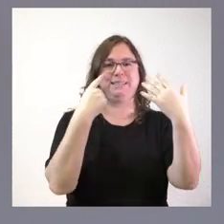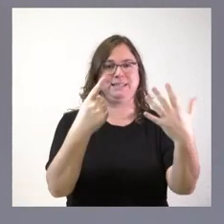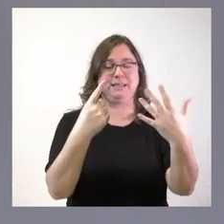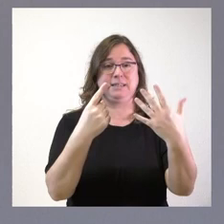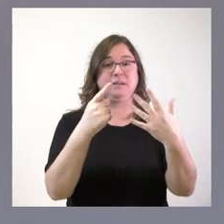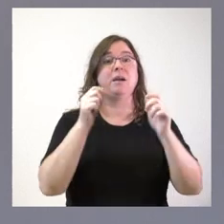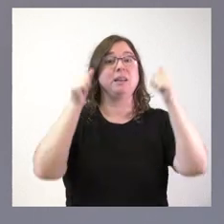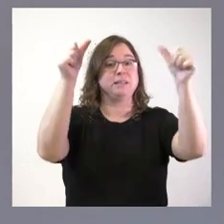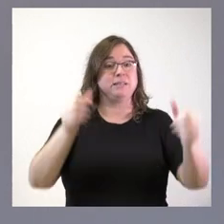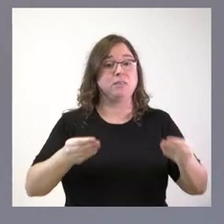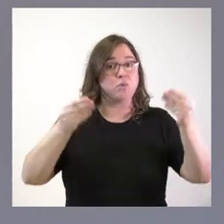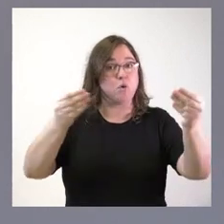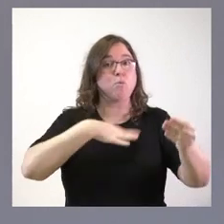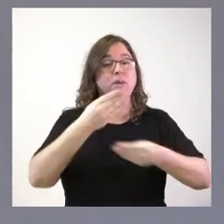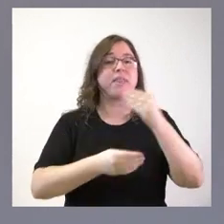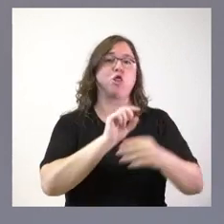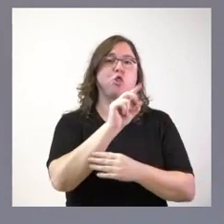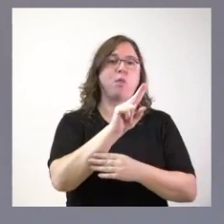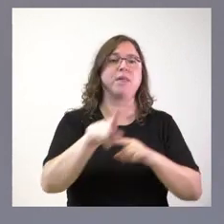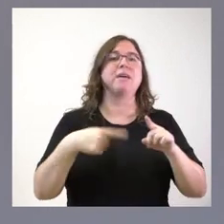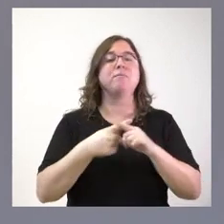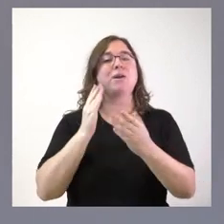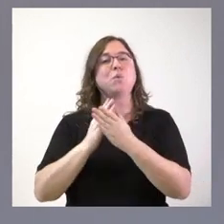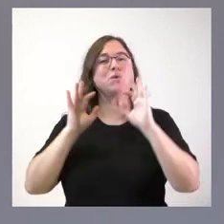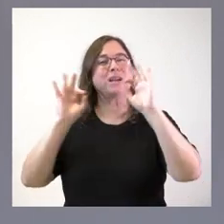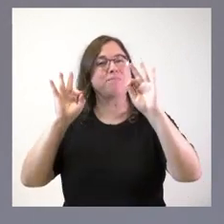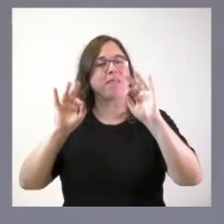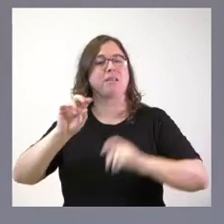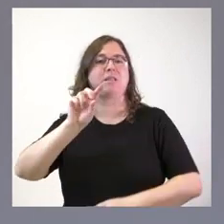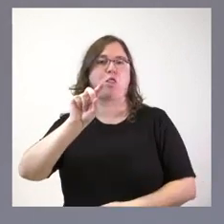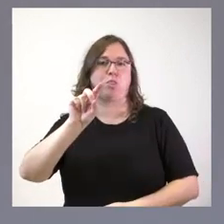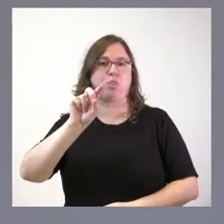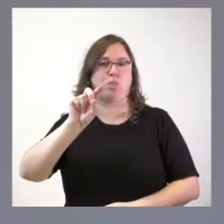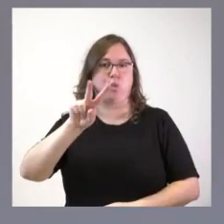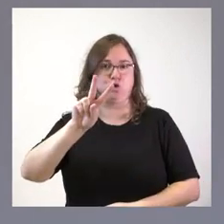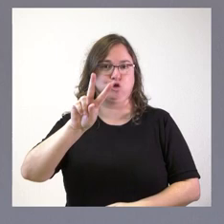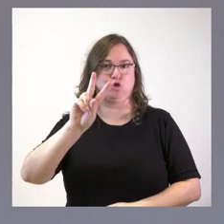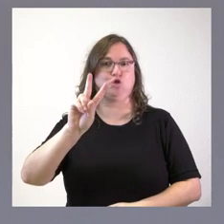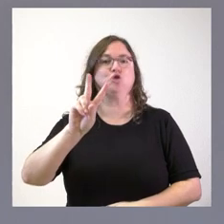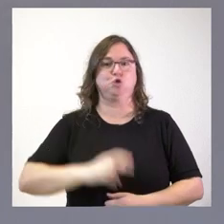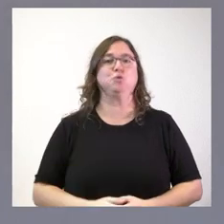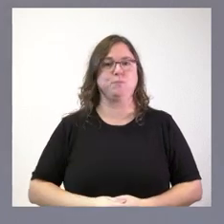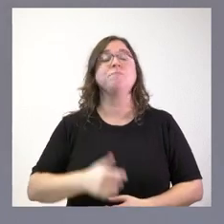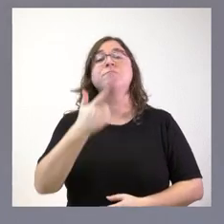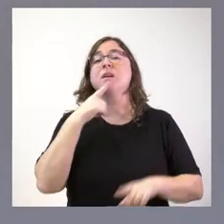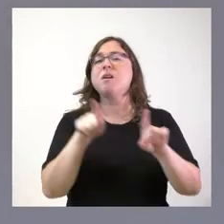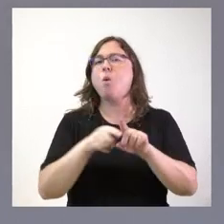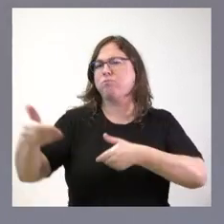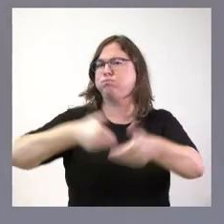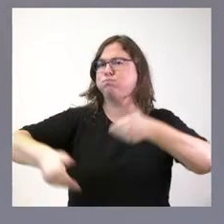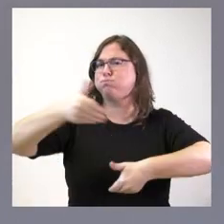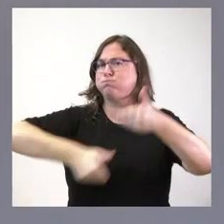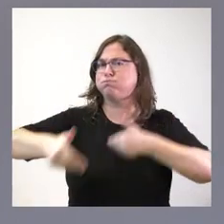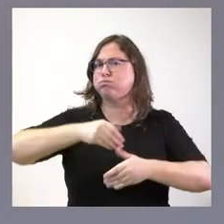tendrá este centro y dos cursos de especialización. Estamos hablando, sin lugar a dudas, de enseñanzas muy demandadas que